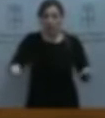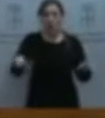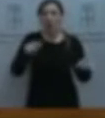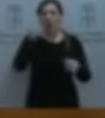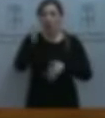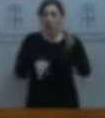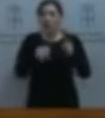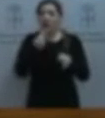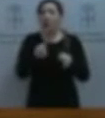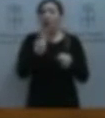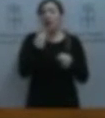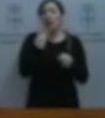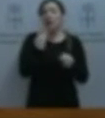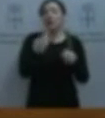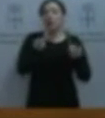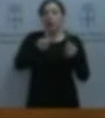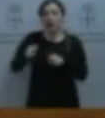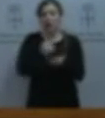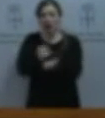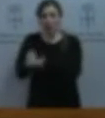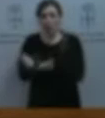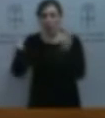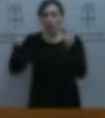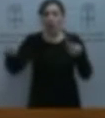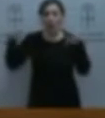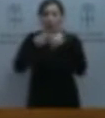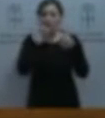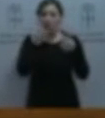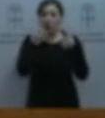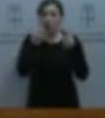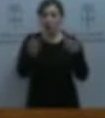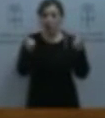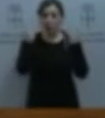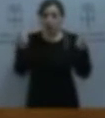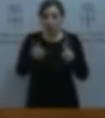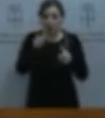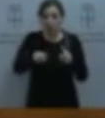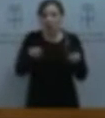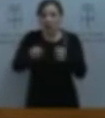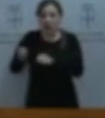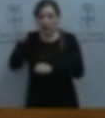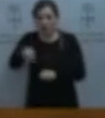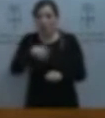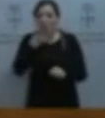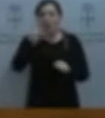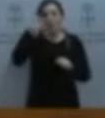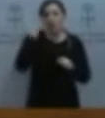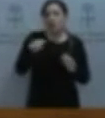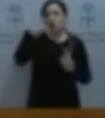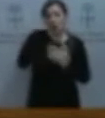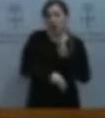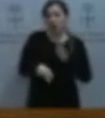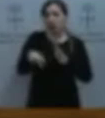ocasiones el cierre de aulas concertadas si mengua el número de alumnos, tal y como establece el Reglamento de Normas Básicas sobre